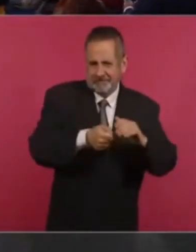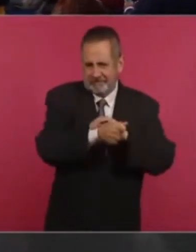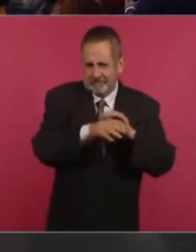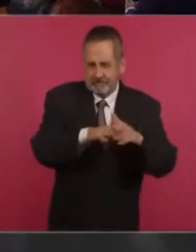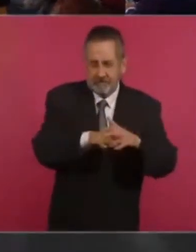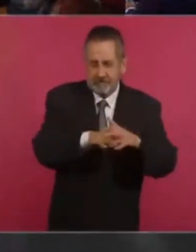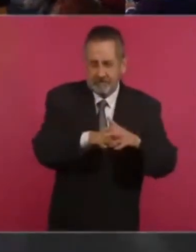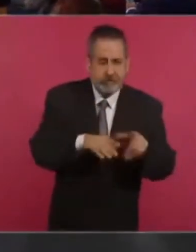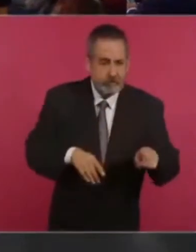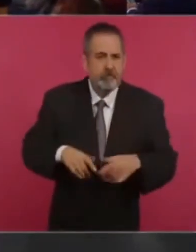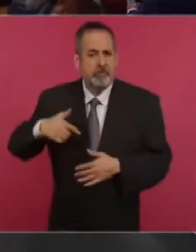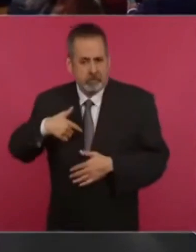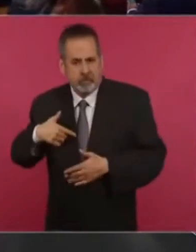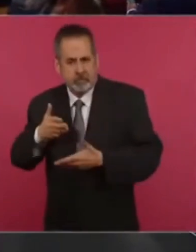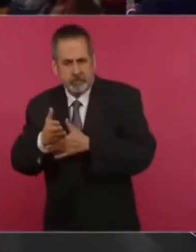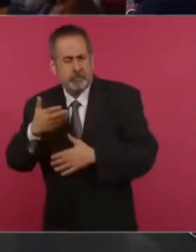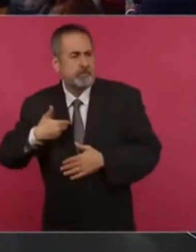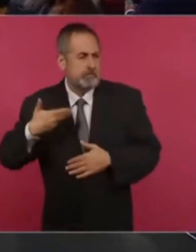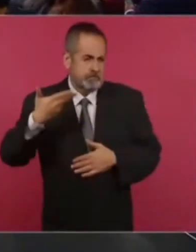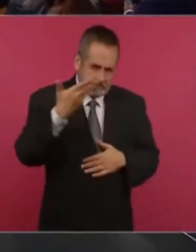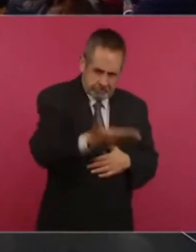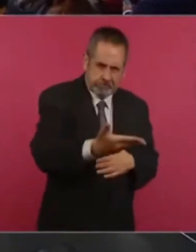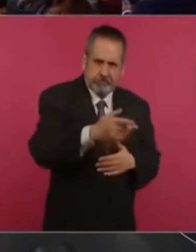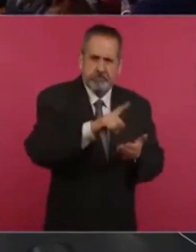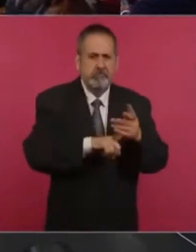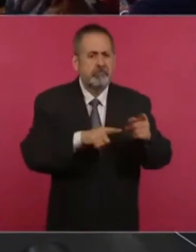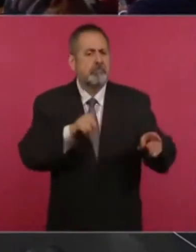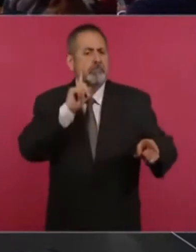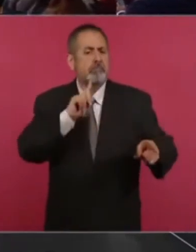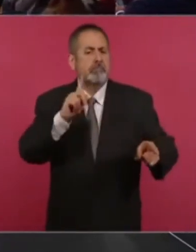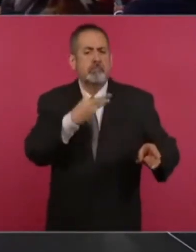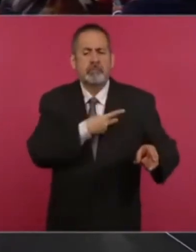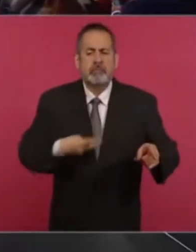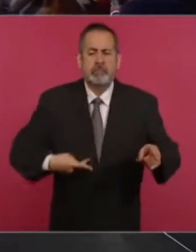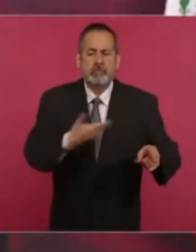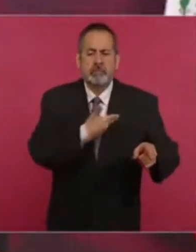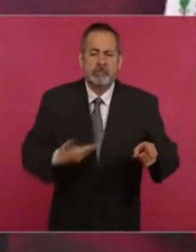intervine, le pedí a la vicepresidenta